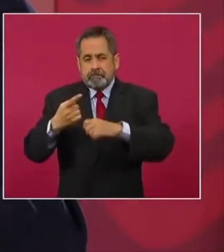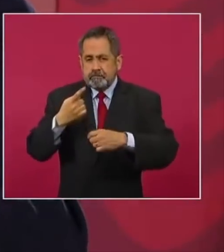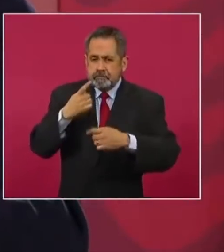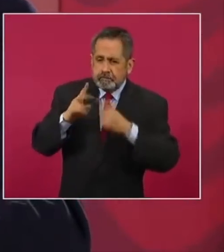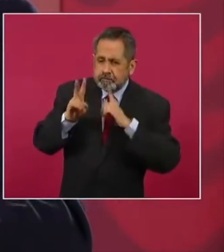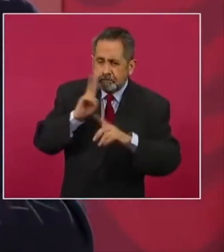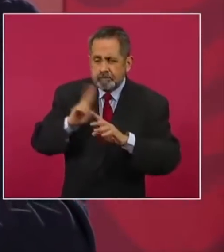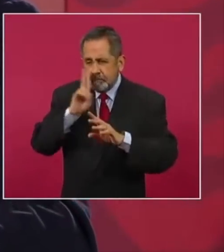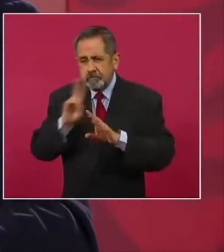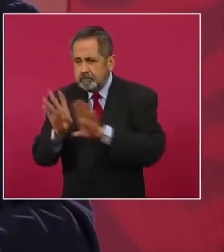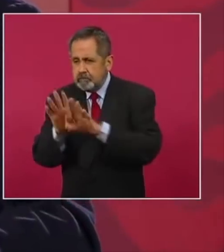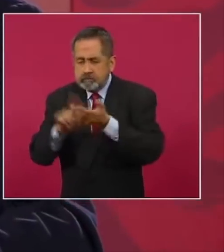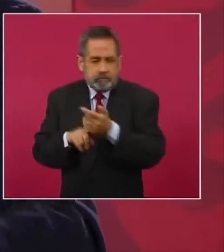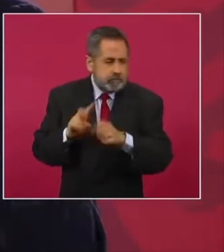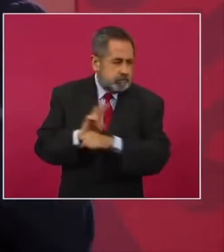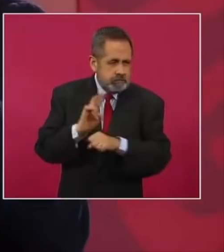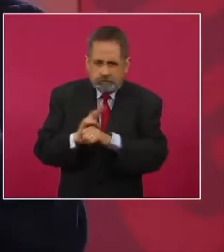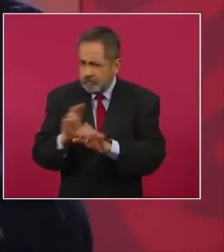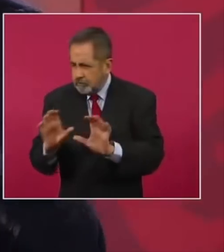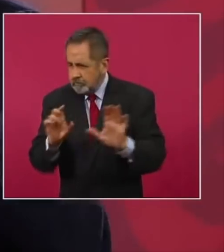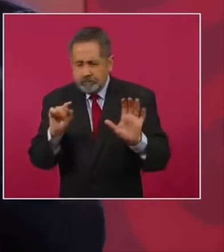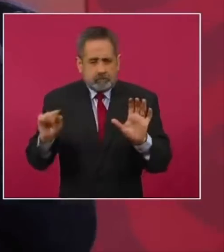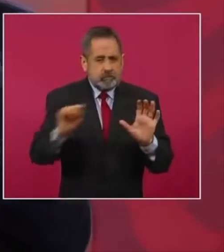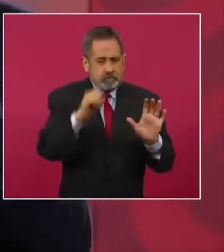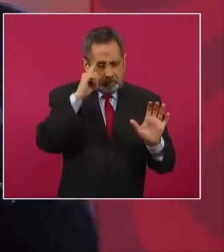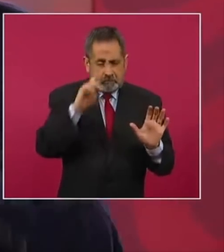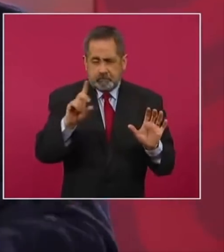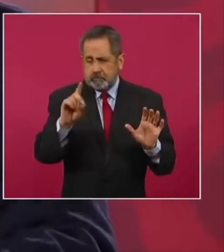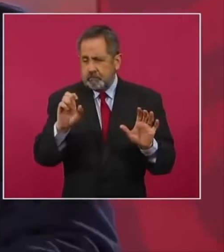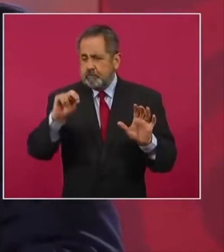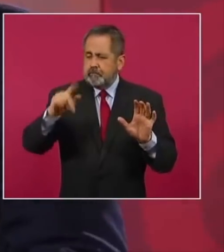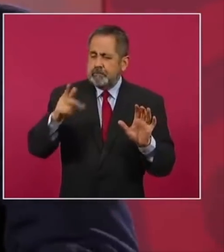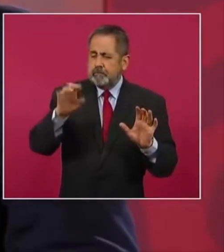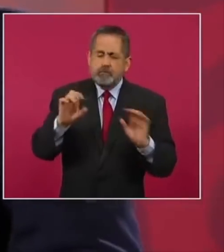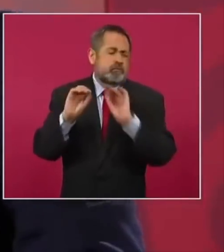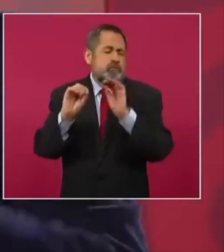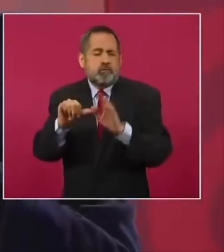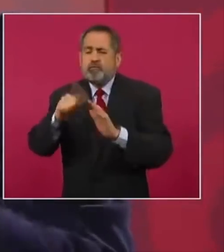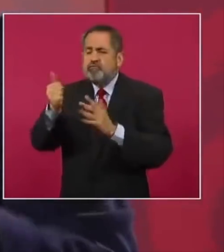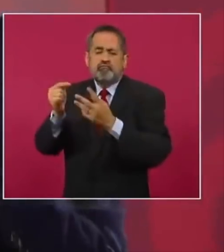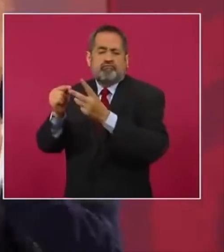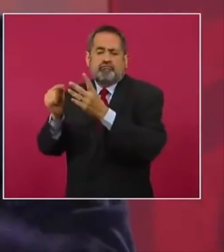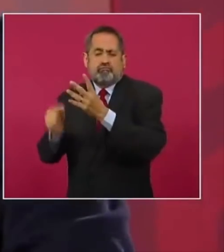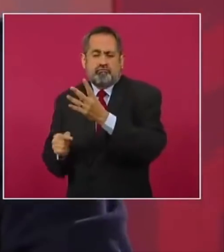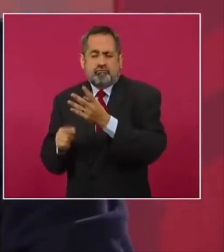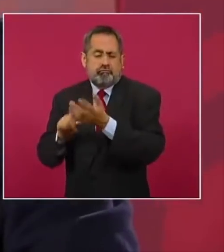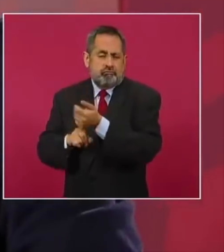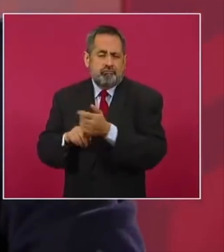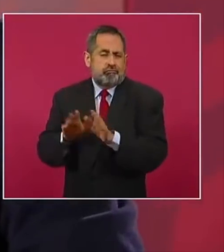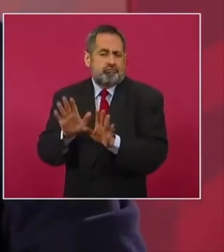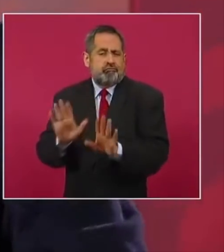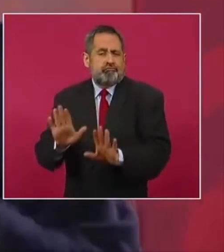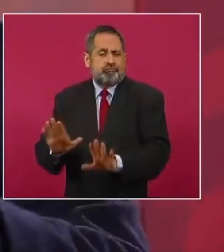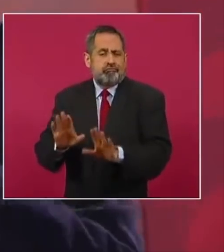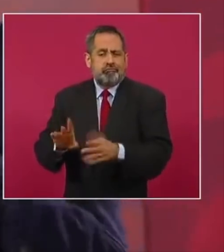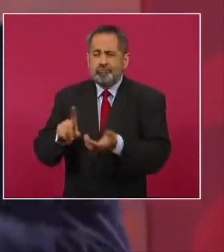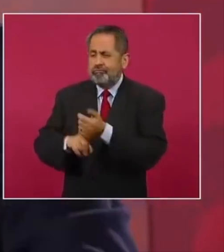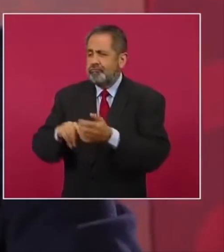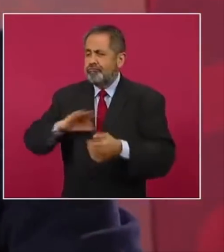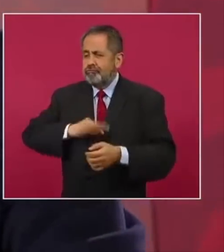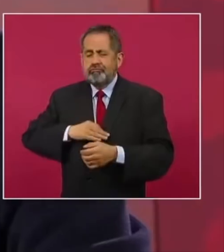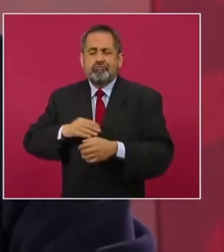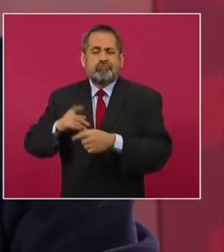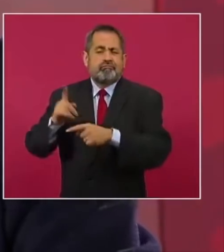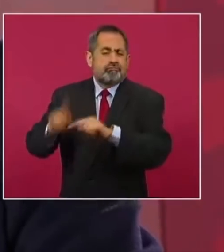pendiente de que tanto el dengue como otras enfermedades, incluso de carácter infeccioso, pueden